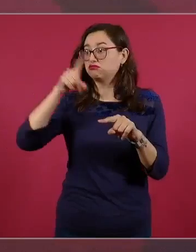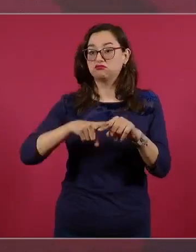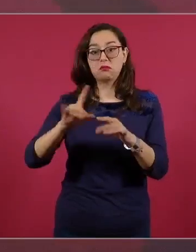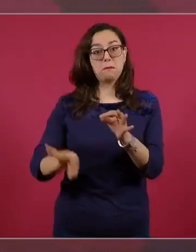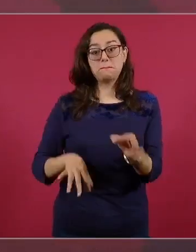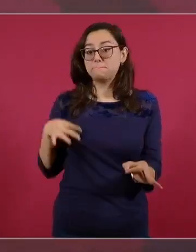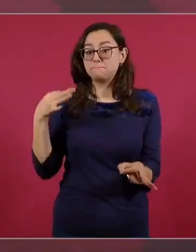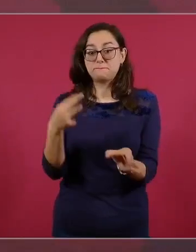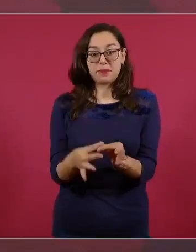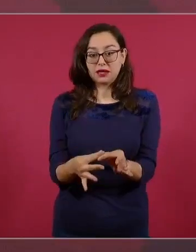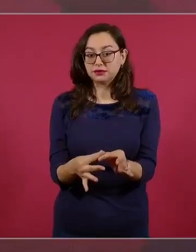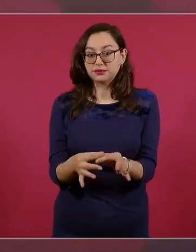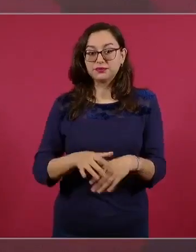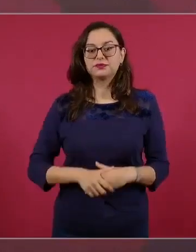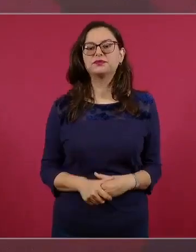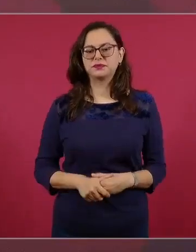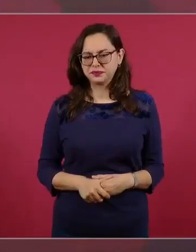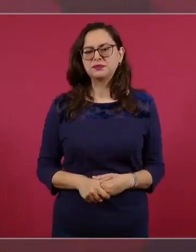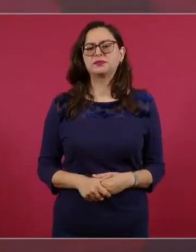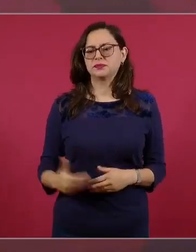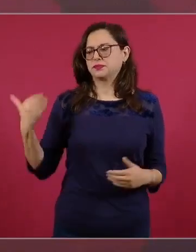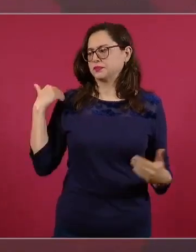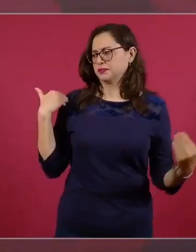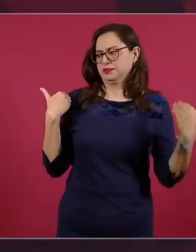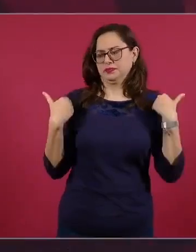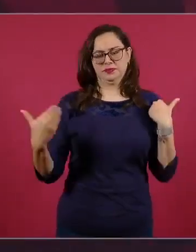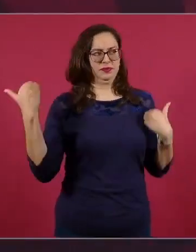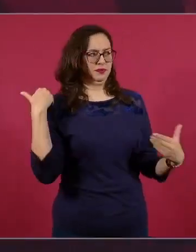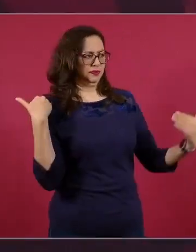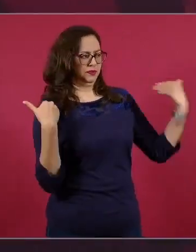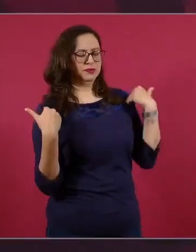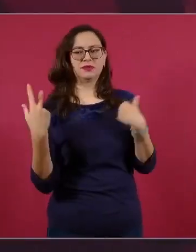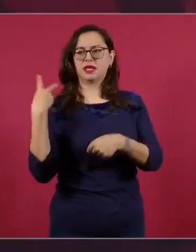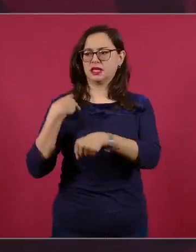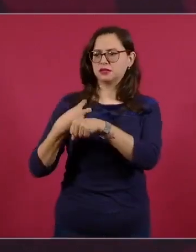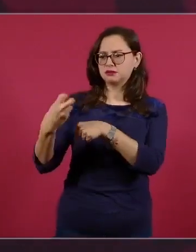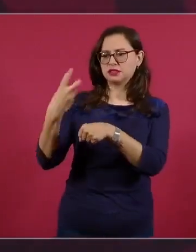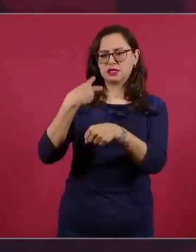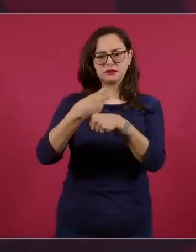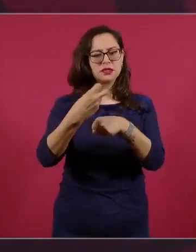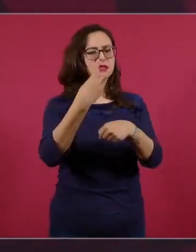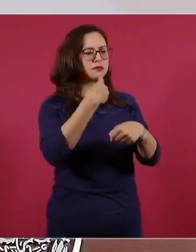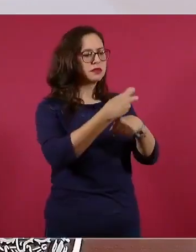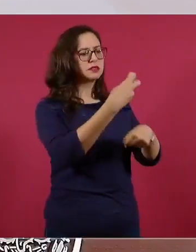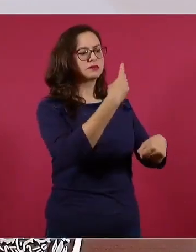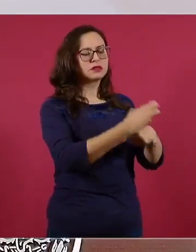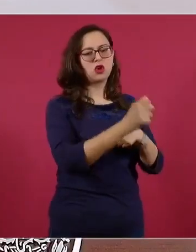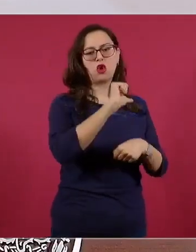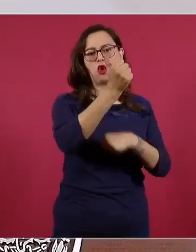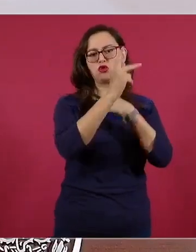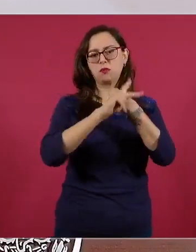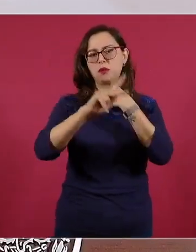me han estado invitando para asistir a foros en otros